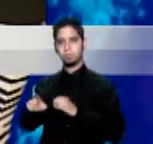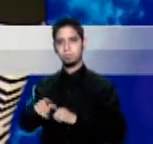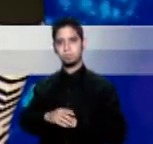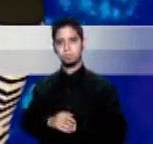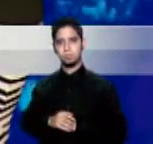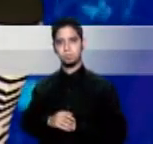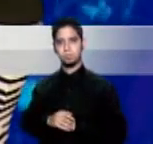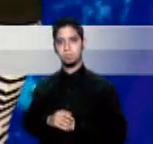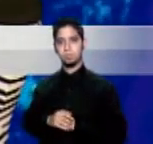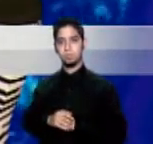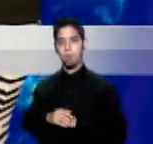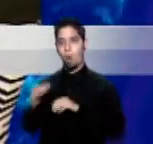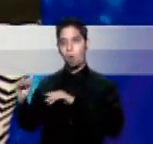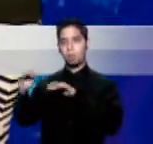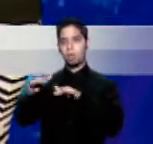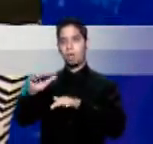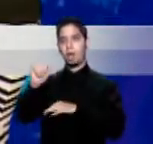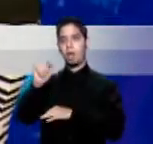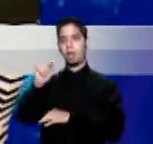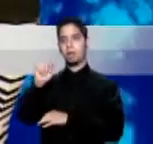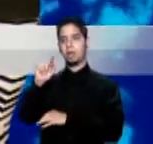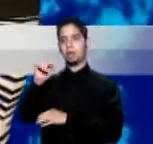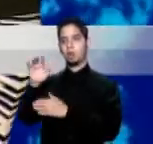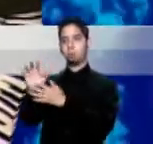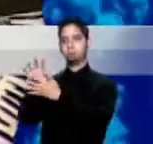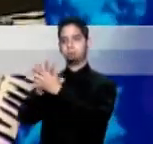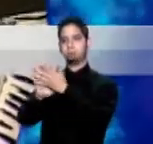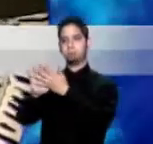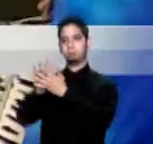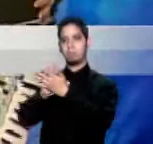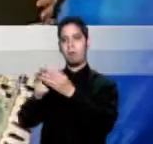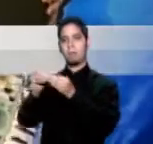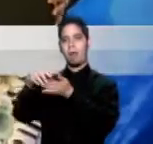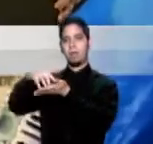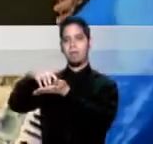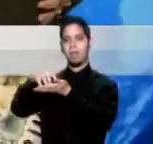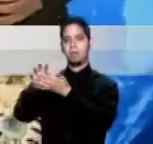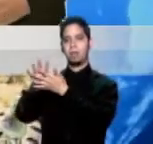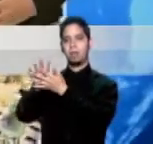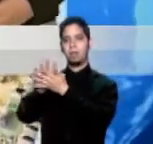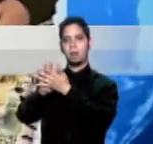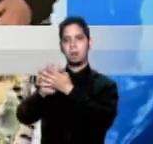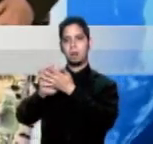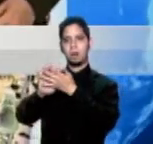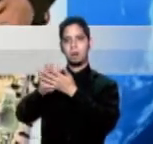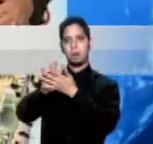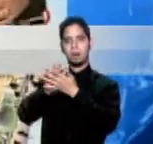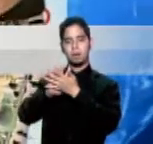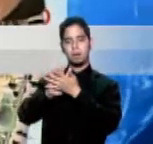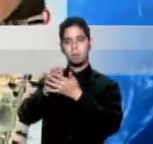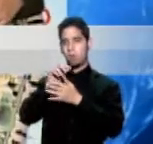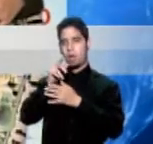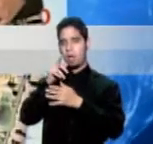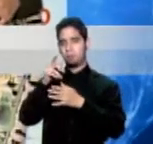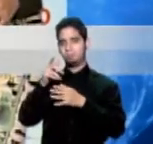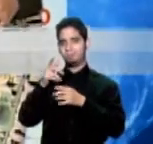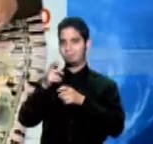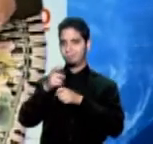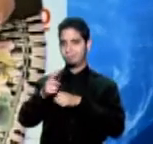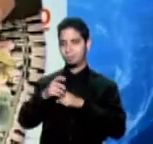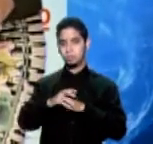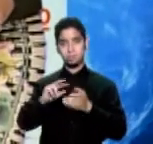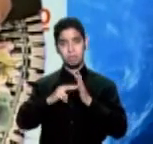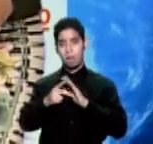el océano atlántico va perdiendo fuerza así que no vamos a tener efectos significativos de hecho hoy lunes es el día más